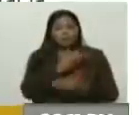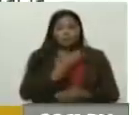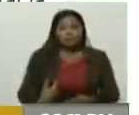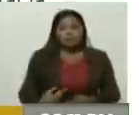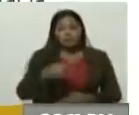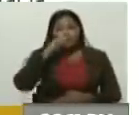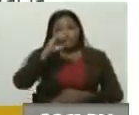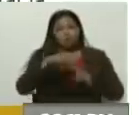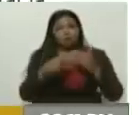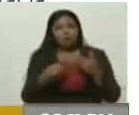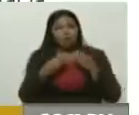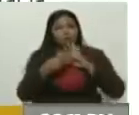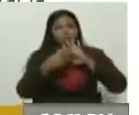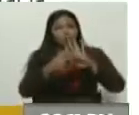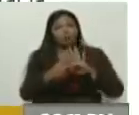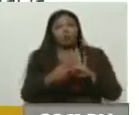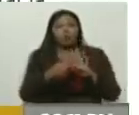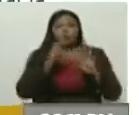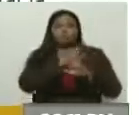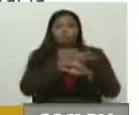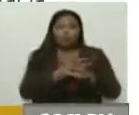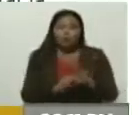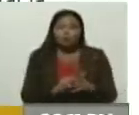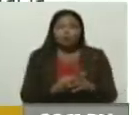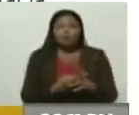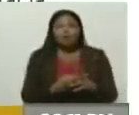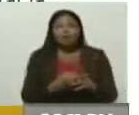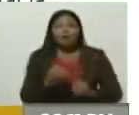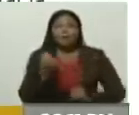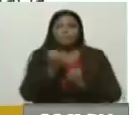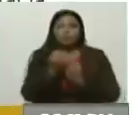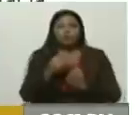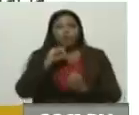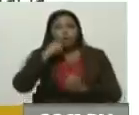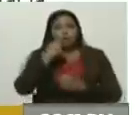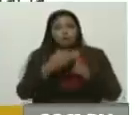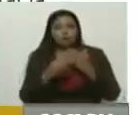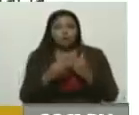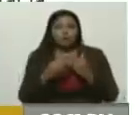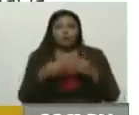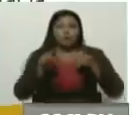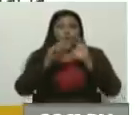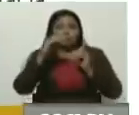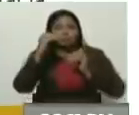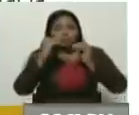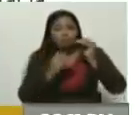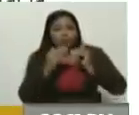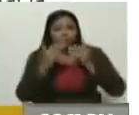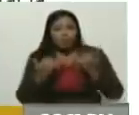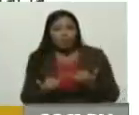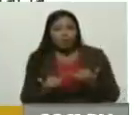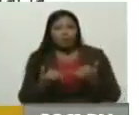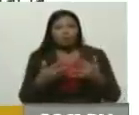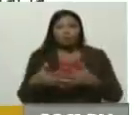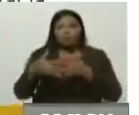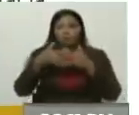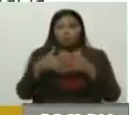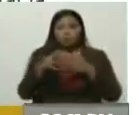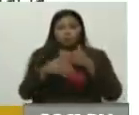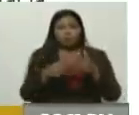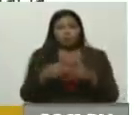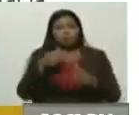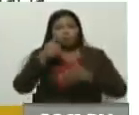expresó un fuerte apoyo a Rusia, condenó las acciones desestabilizadoras de Estados Unidos y la OTAN, y